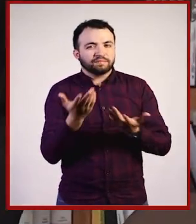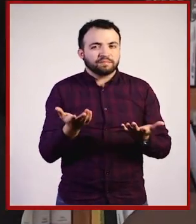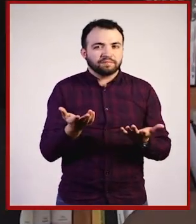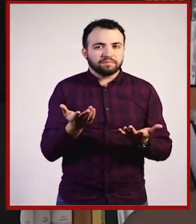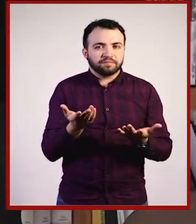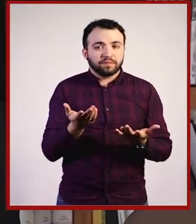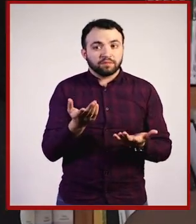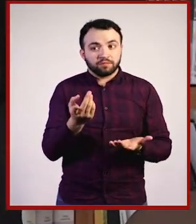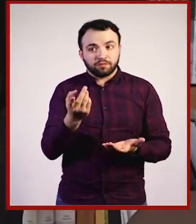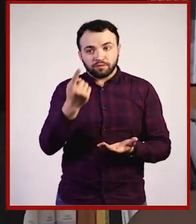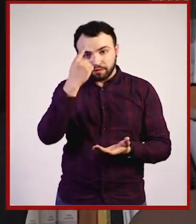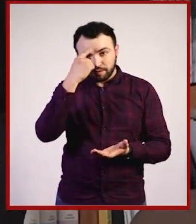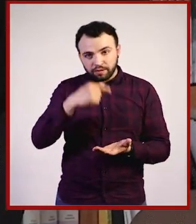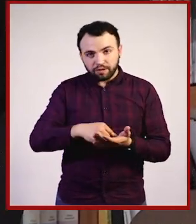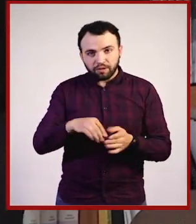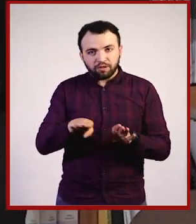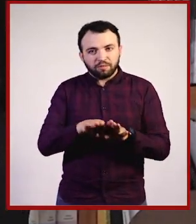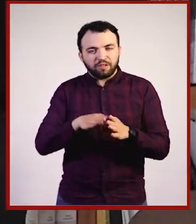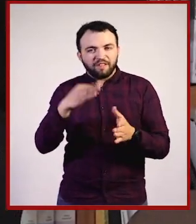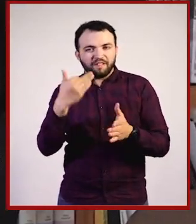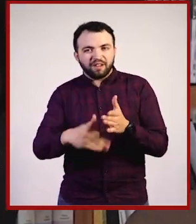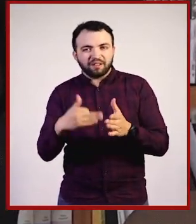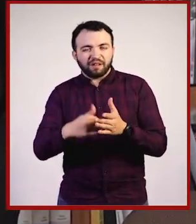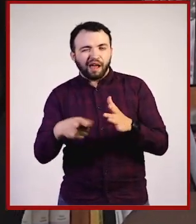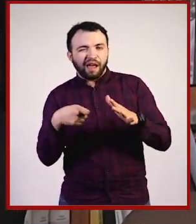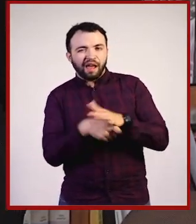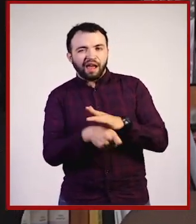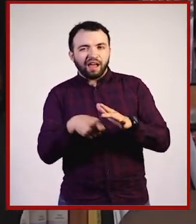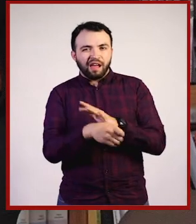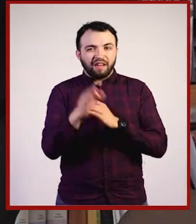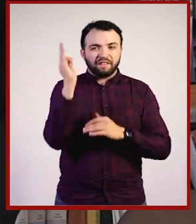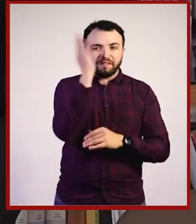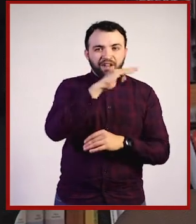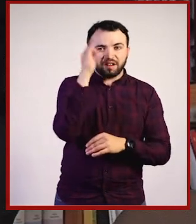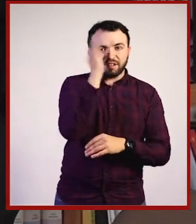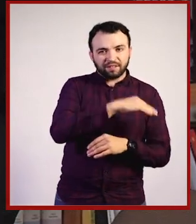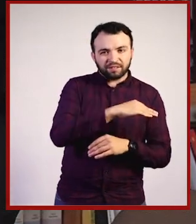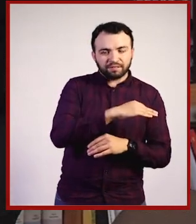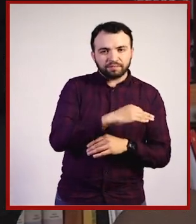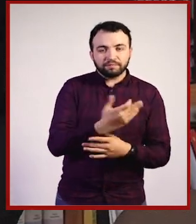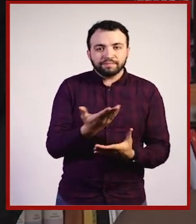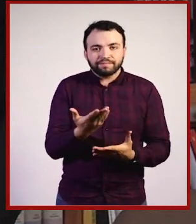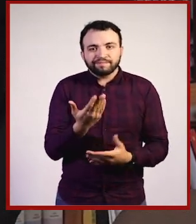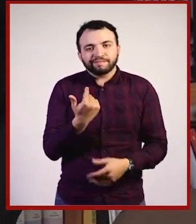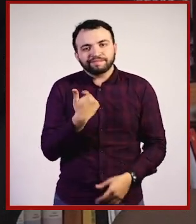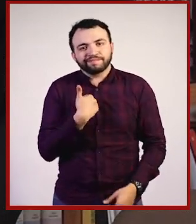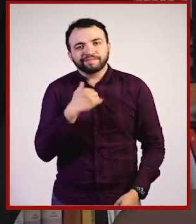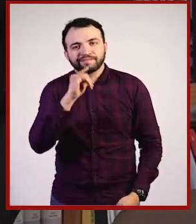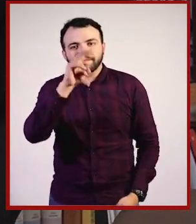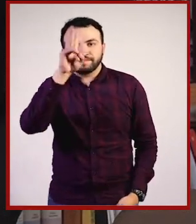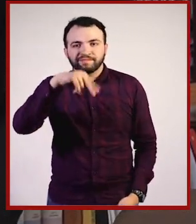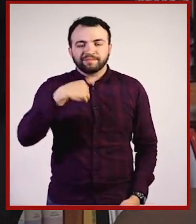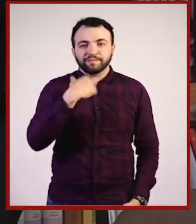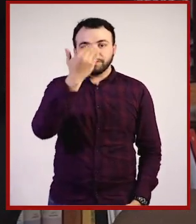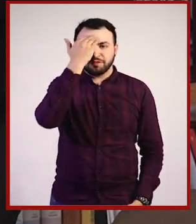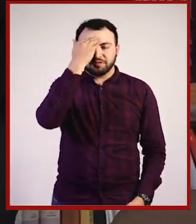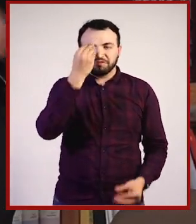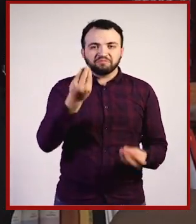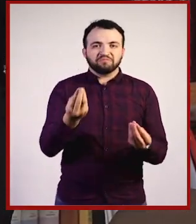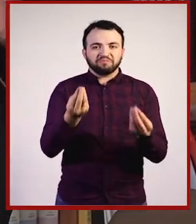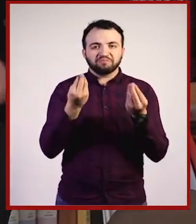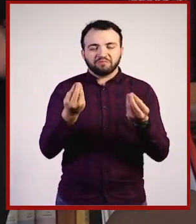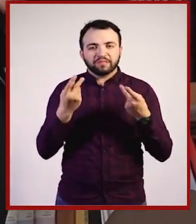¿Te refieres a faltas cívicas y actos de corrupción? Pues yo desafortunadamente sí conozco y no pocos casos.